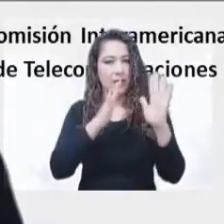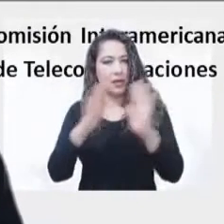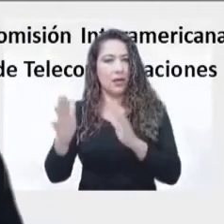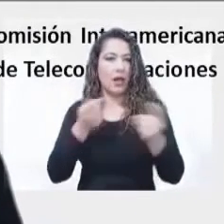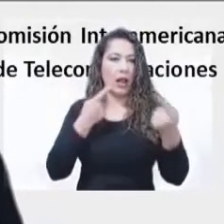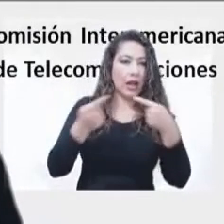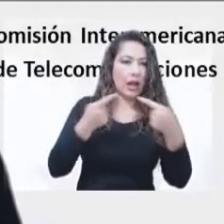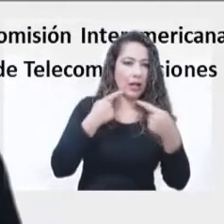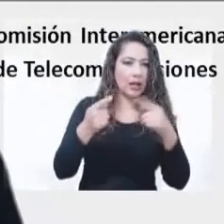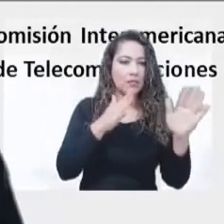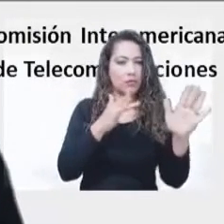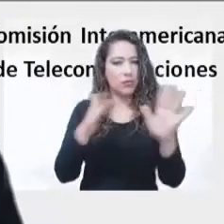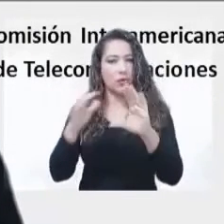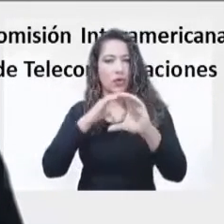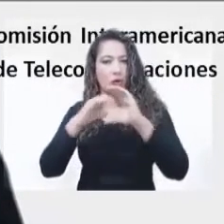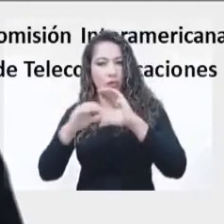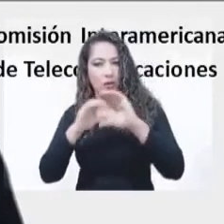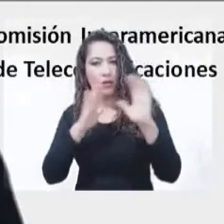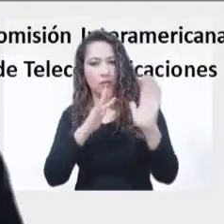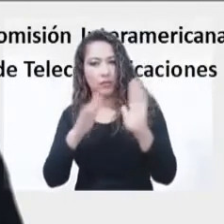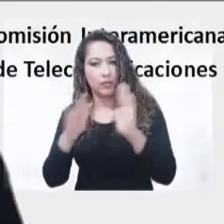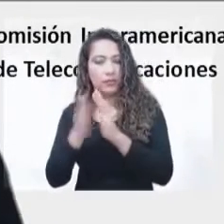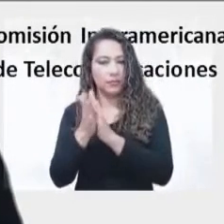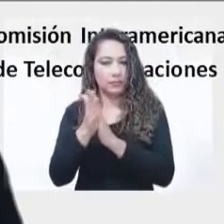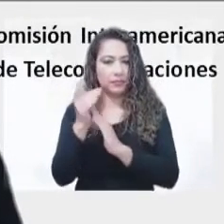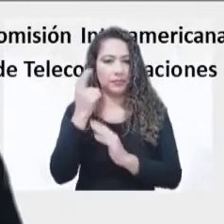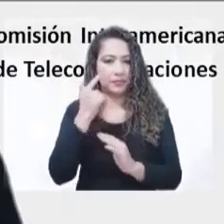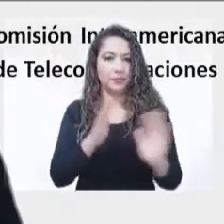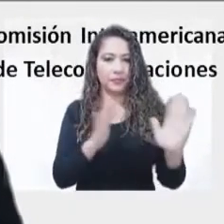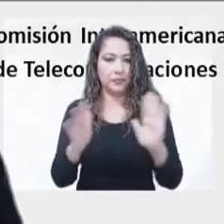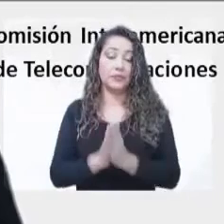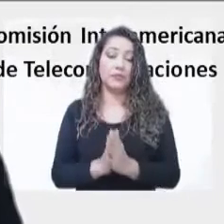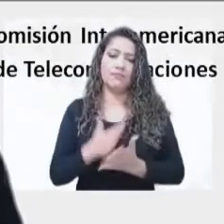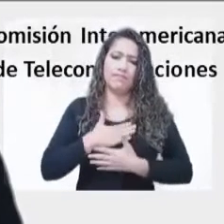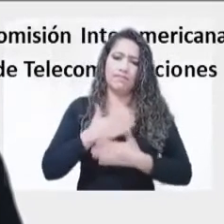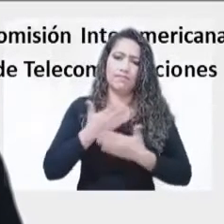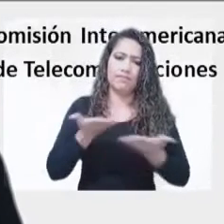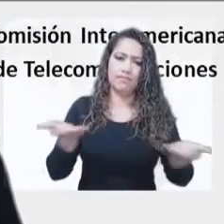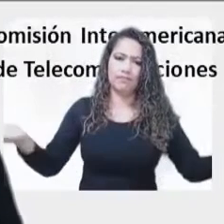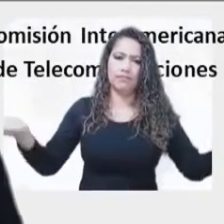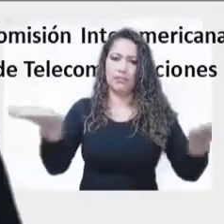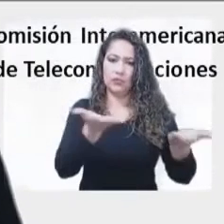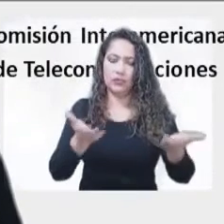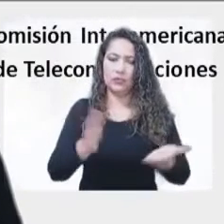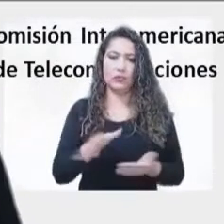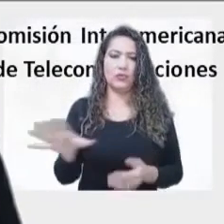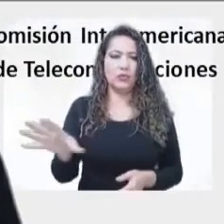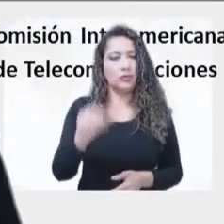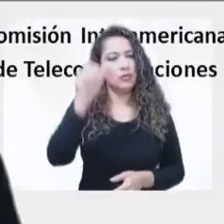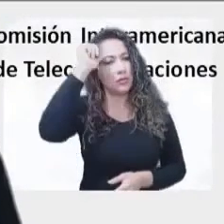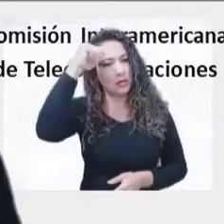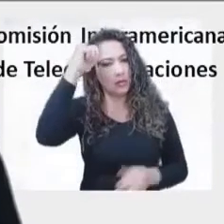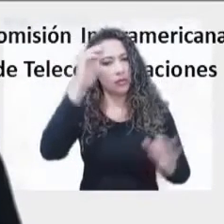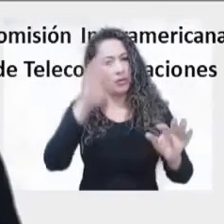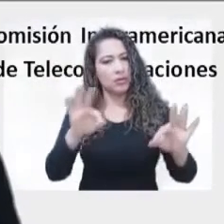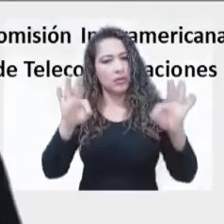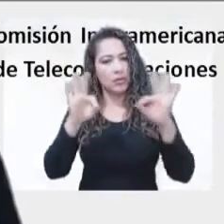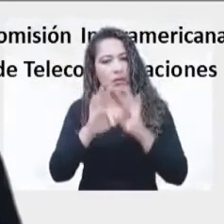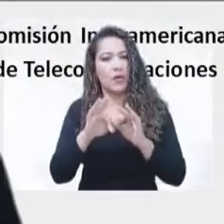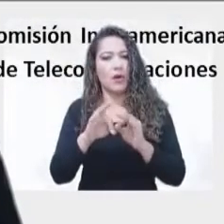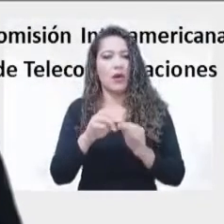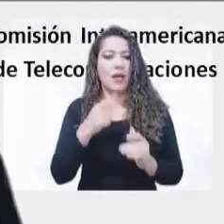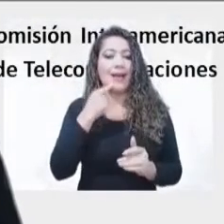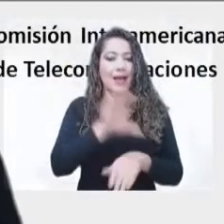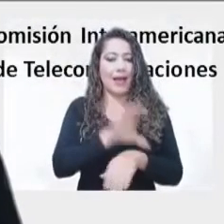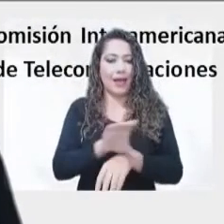radiocomunicaciones. Estimados colegas, recuerden que justamente dentro de los mandatos de nuestro Comité